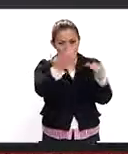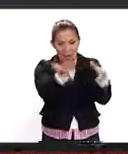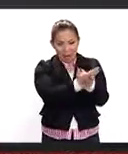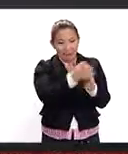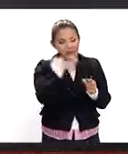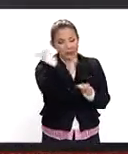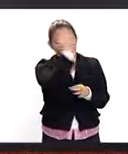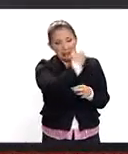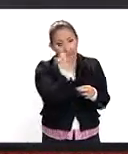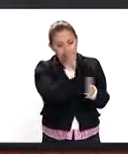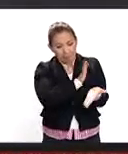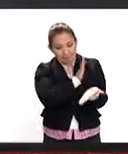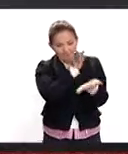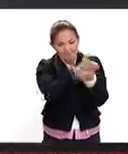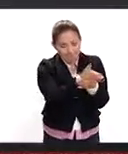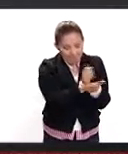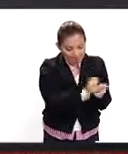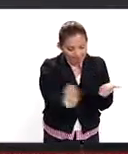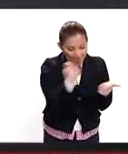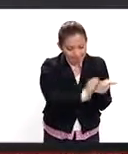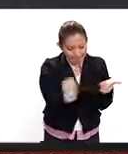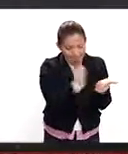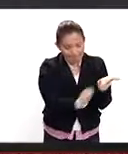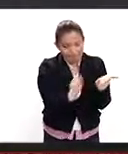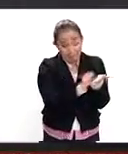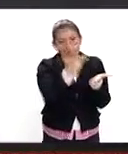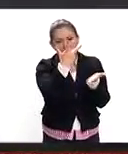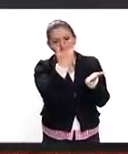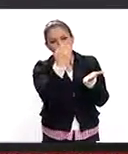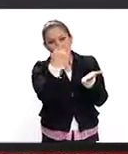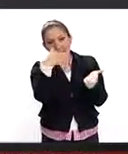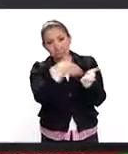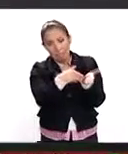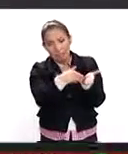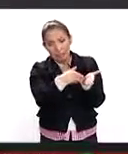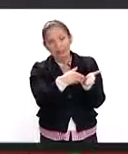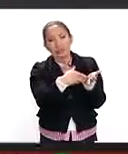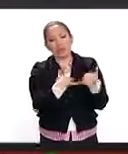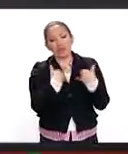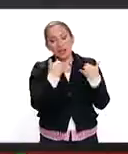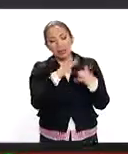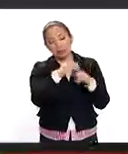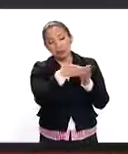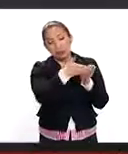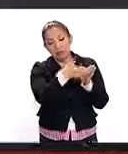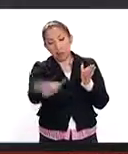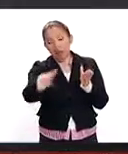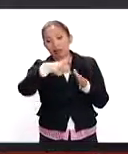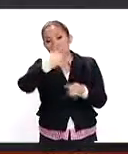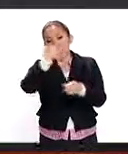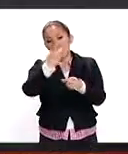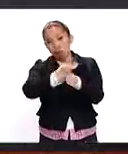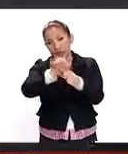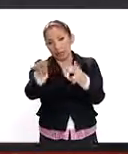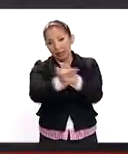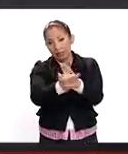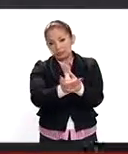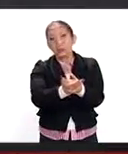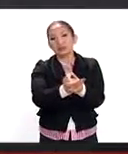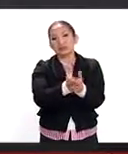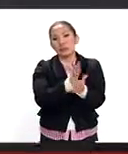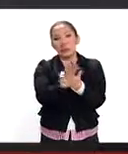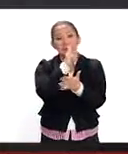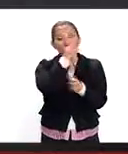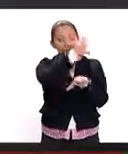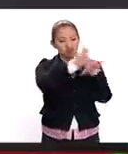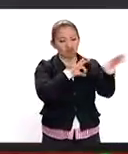es el examen académico, alrededor de 8 o 9 mil jóvenes y a partir de ahí a la siguiente etapa se van